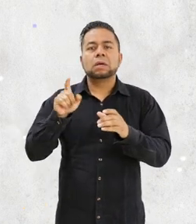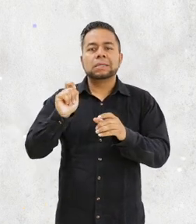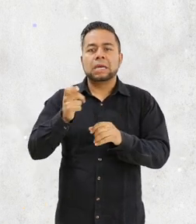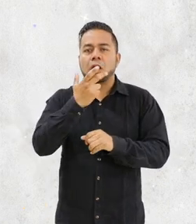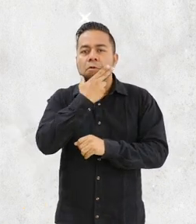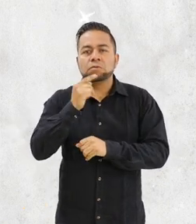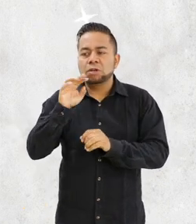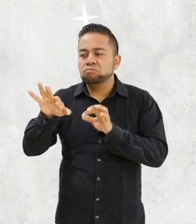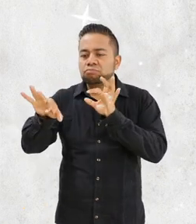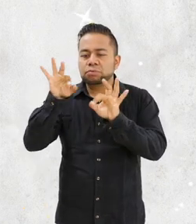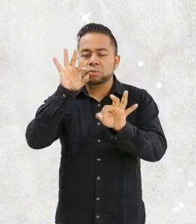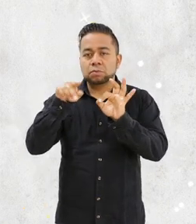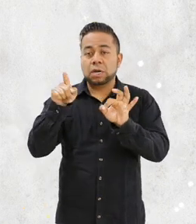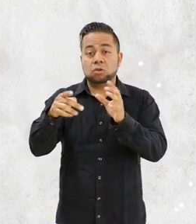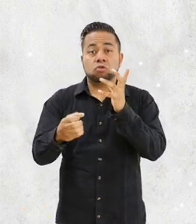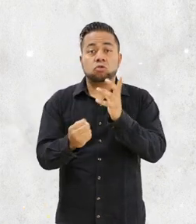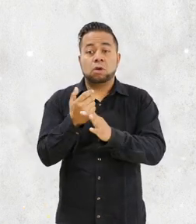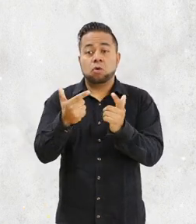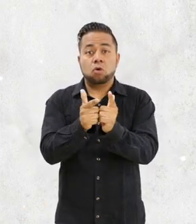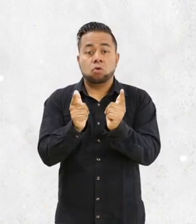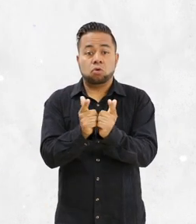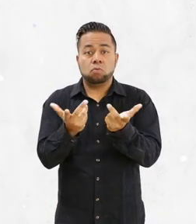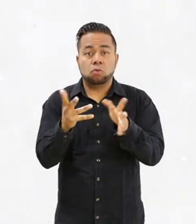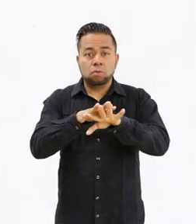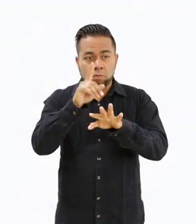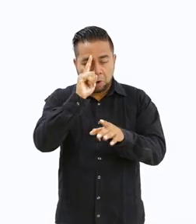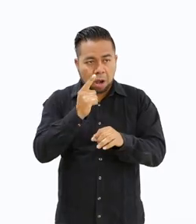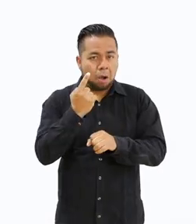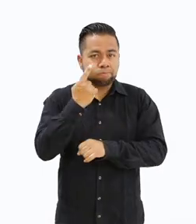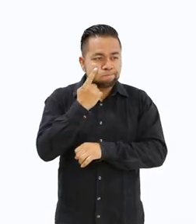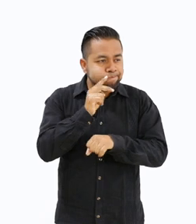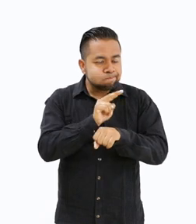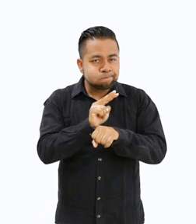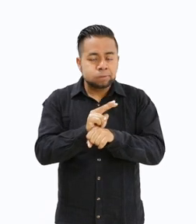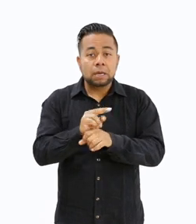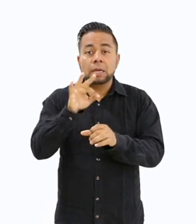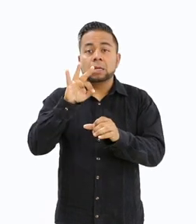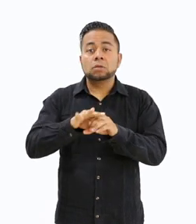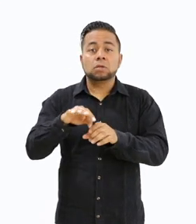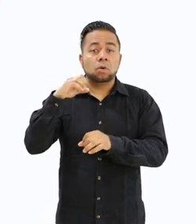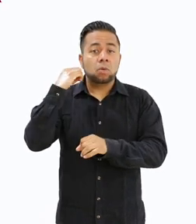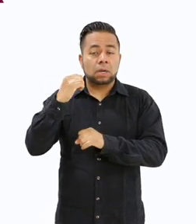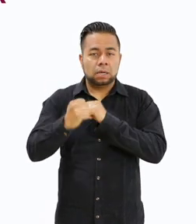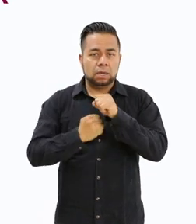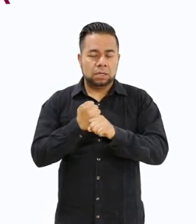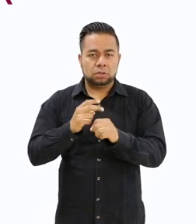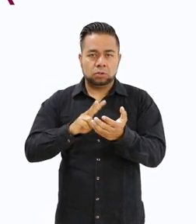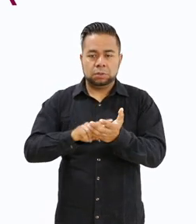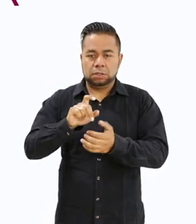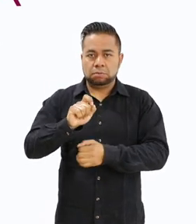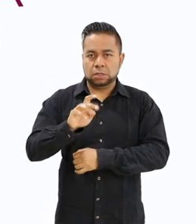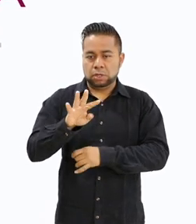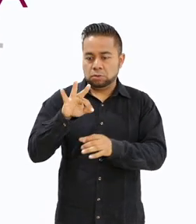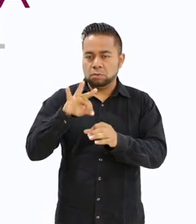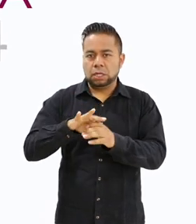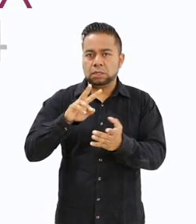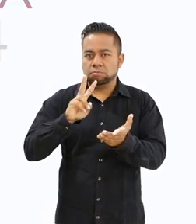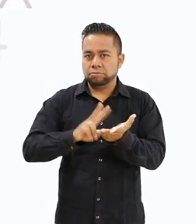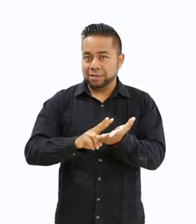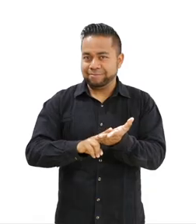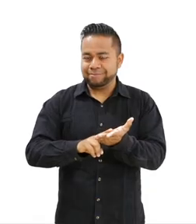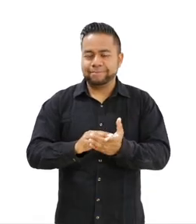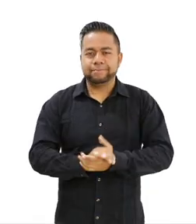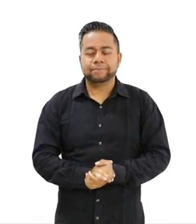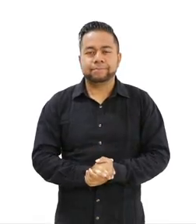a hombres y mujeres que formarán parte del órgano de seguimiento. Elecciones Oaxaca 2024. Tu voto lo puede todo.